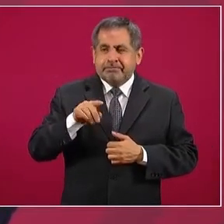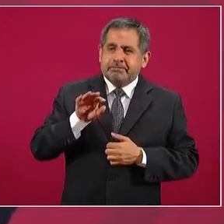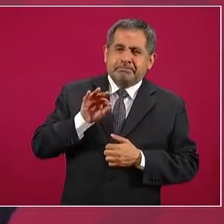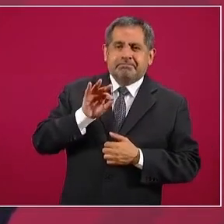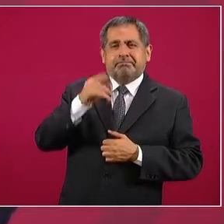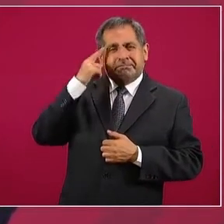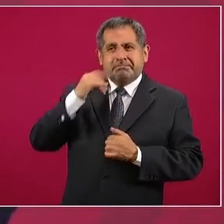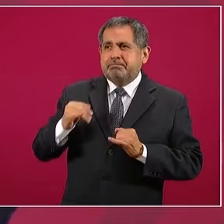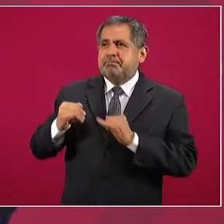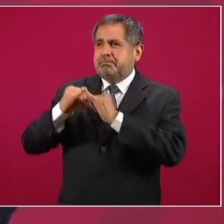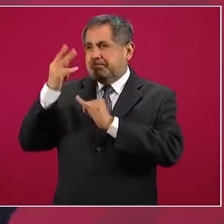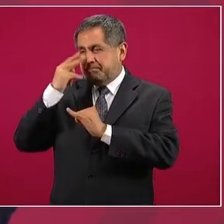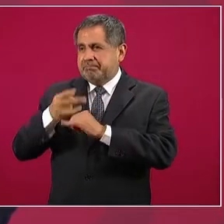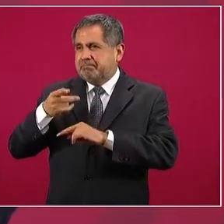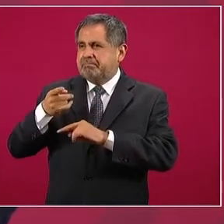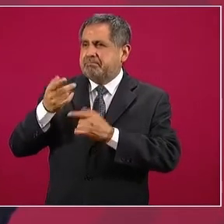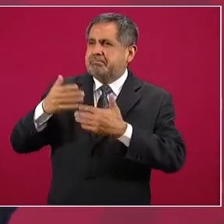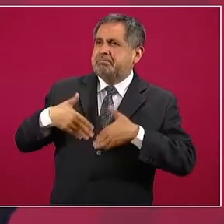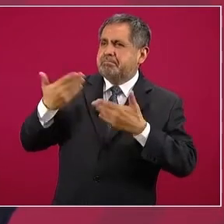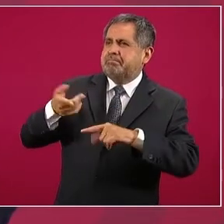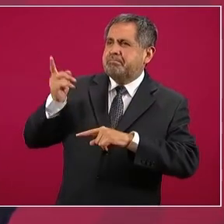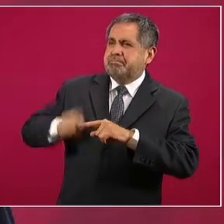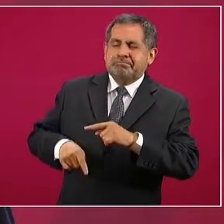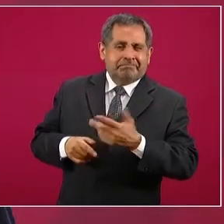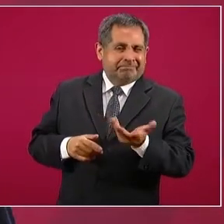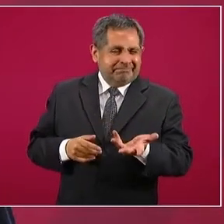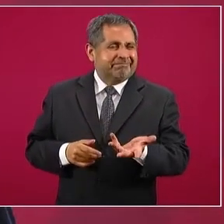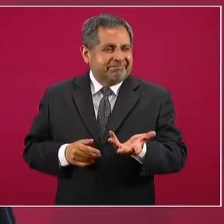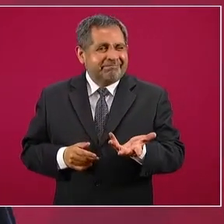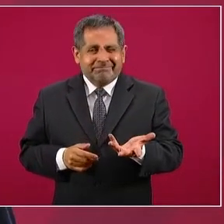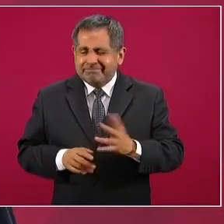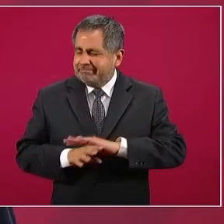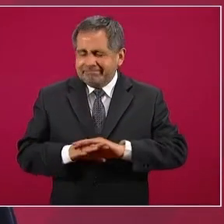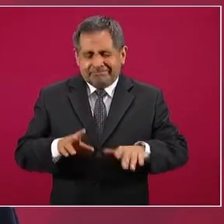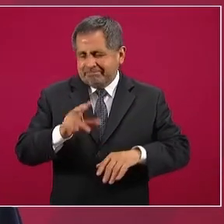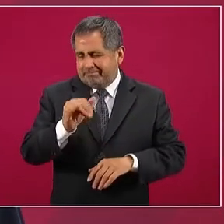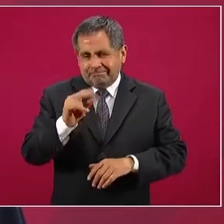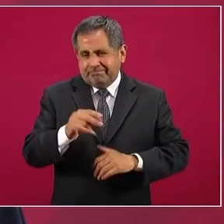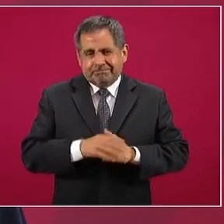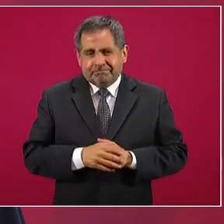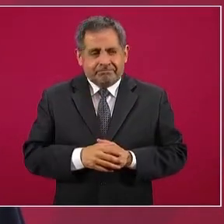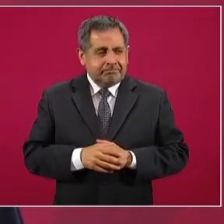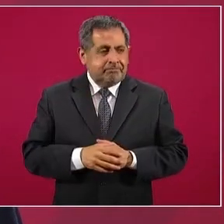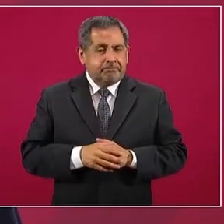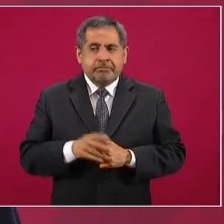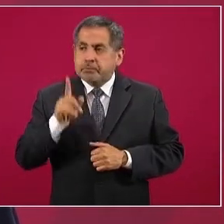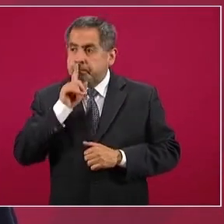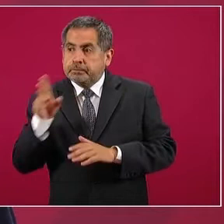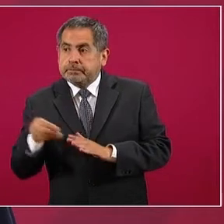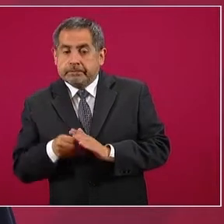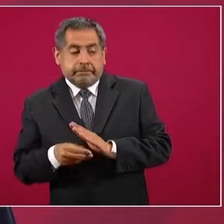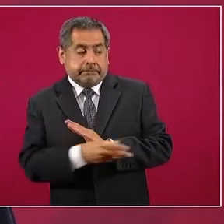mexicanas, para poner en entredicho